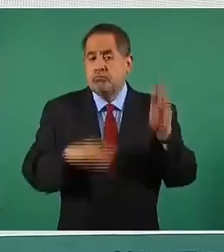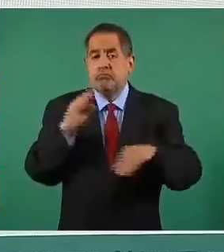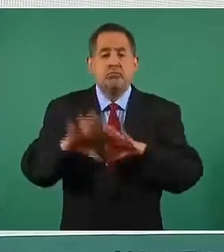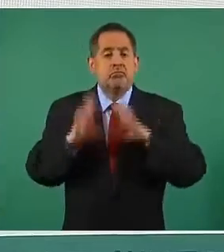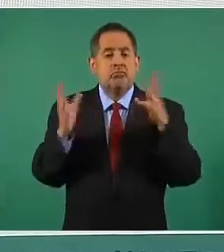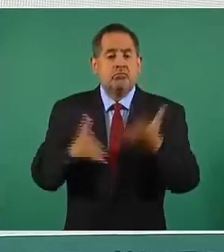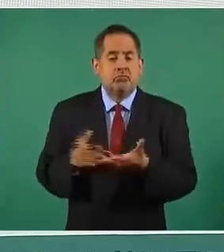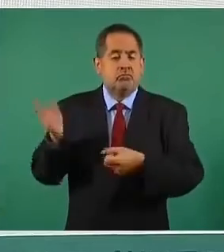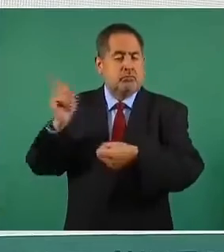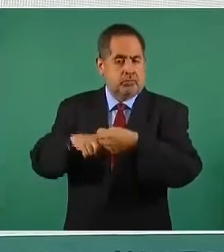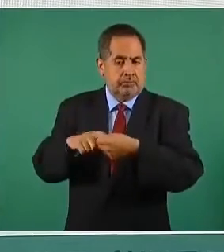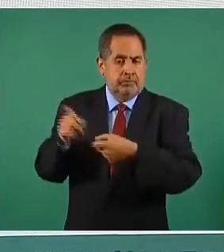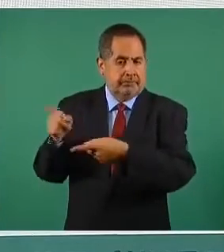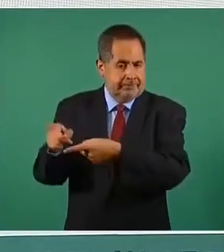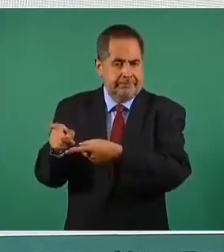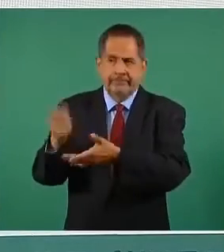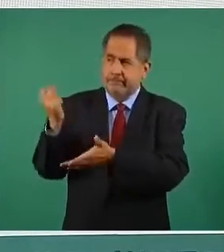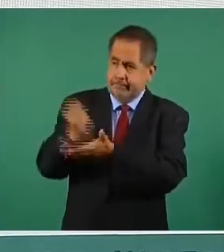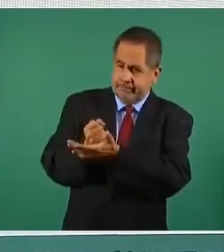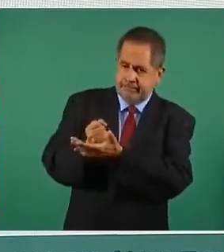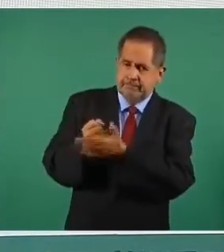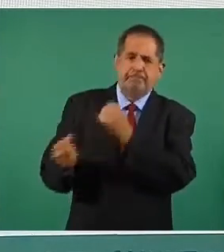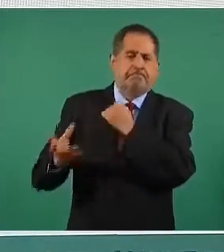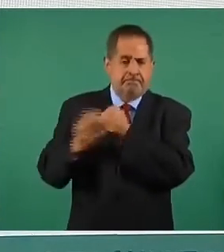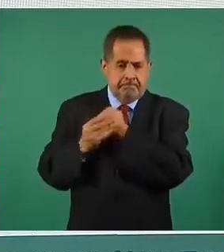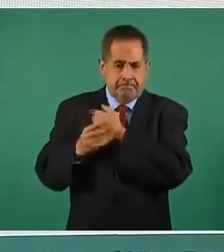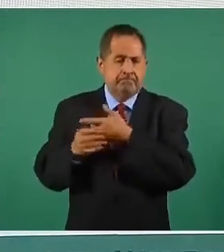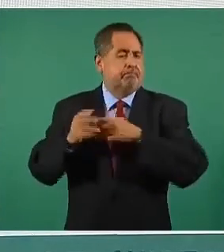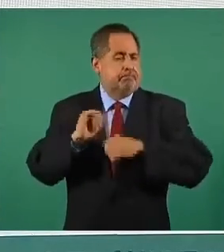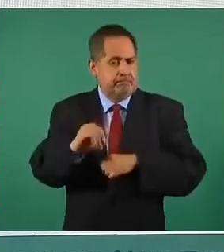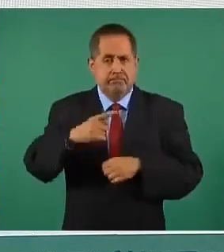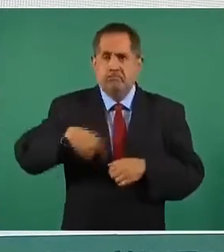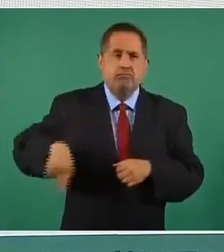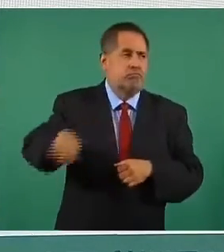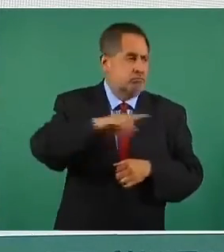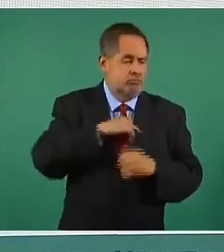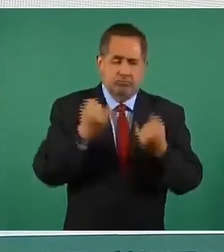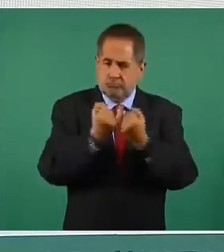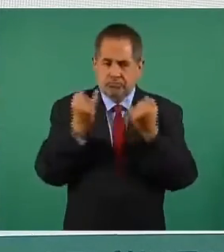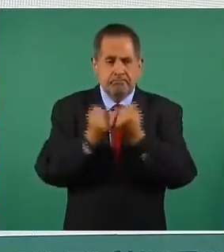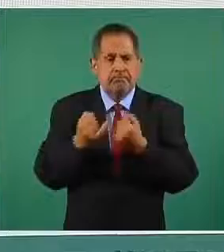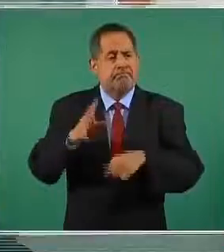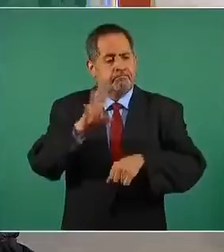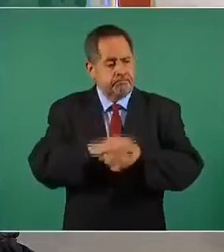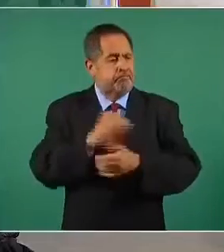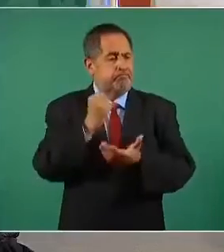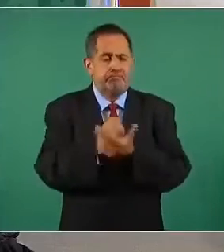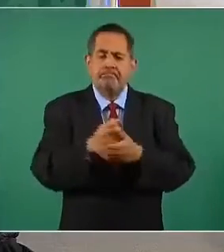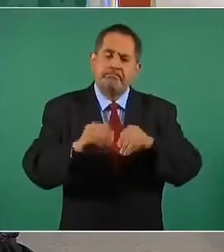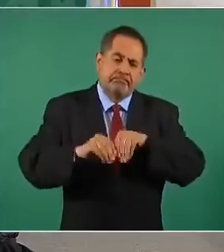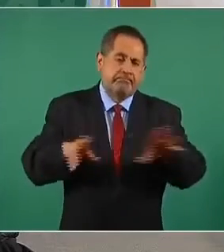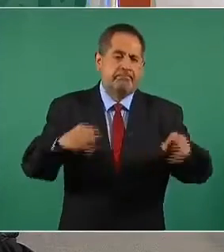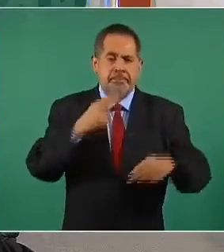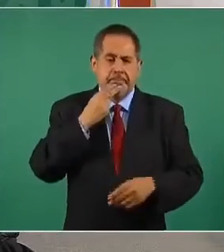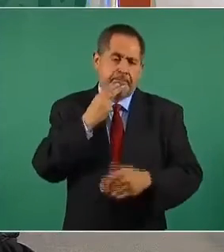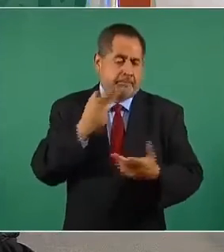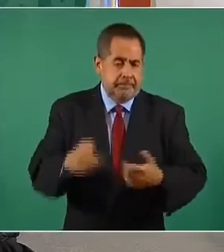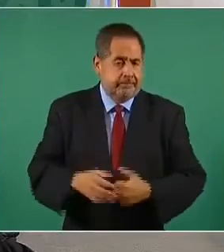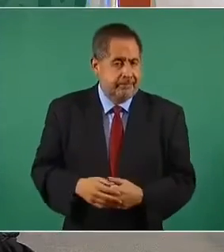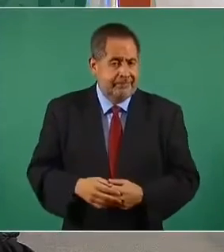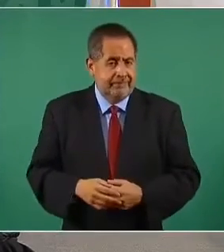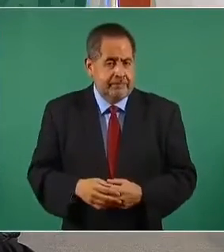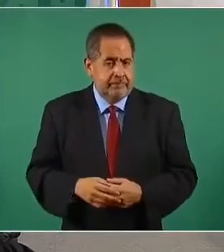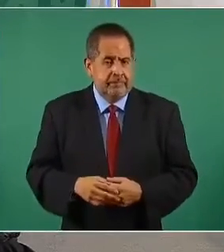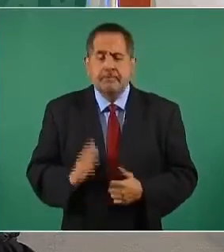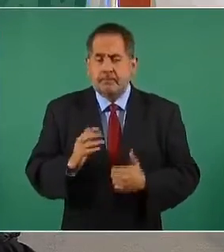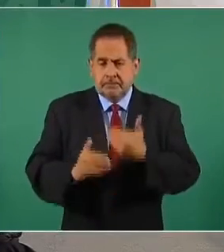mundo, pues debe estar acreditada por todos los países que somos partes de la Organización Mundial de la Salud. Bueno, esto es importante y